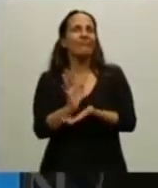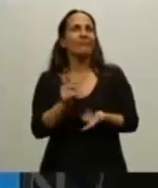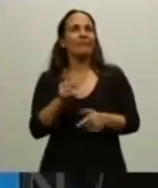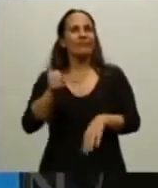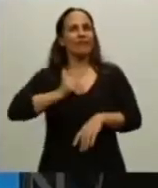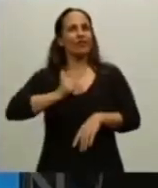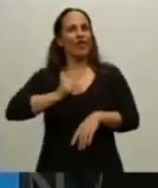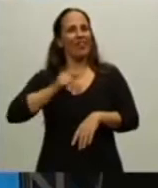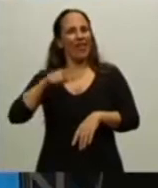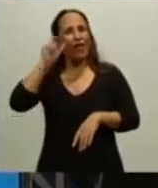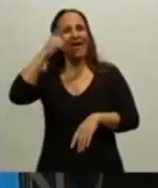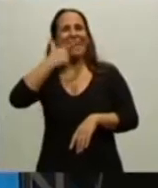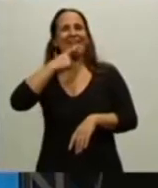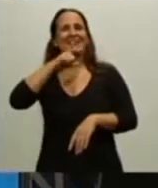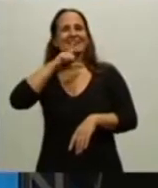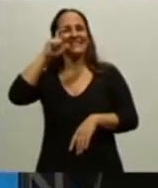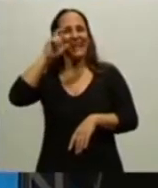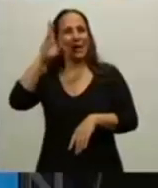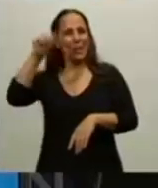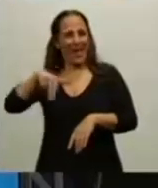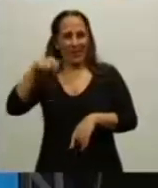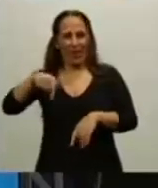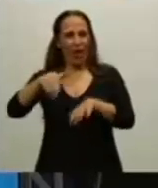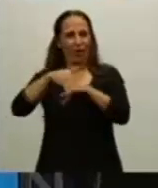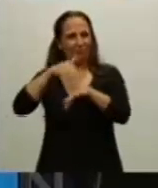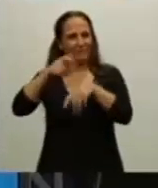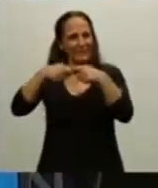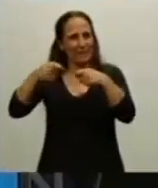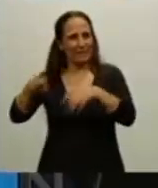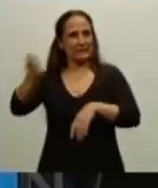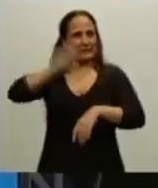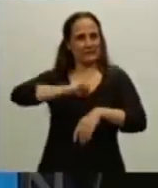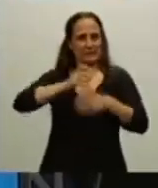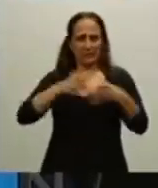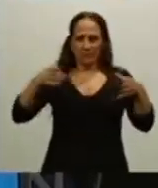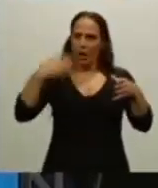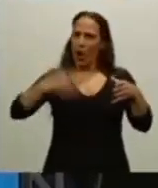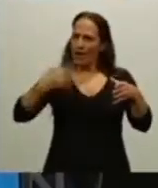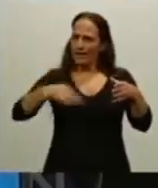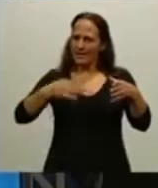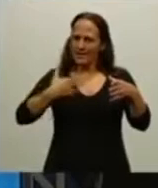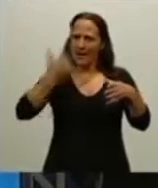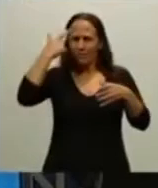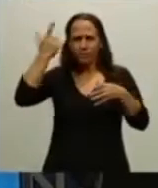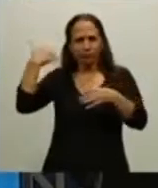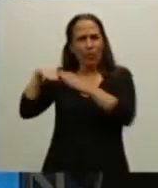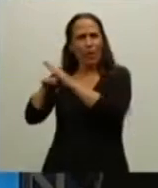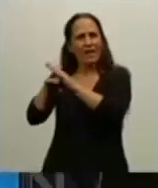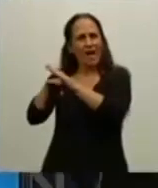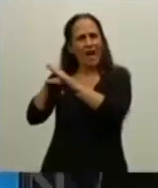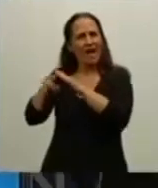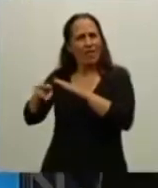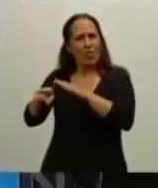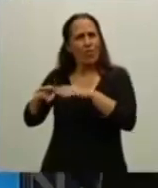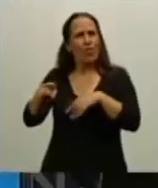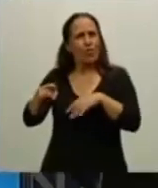Esteban, hoy me acaba de entregar una zapatilla original que la tenía guardada, que